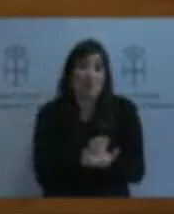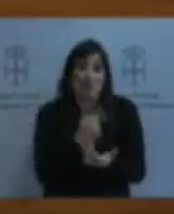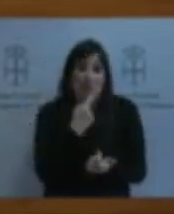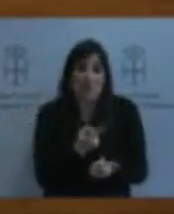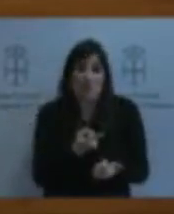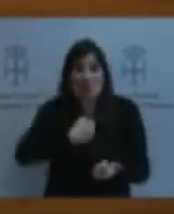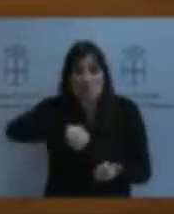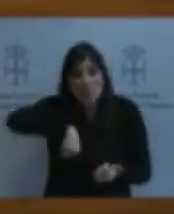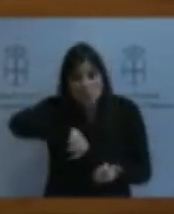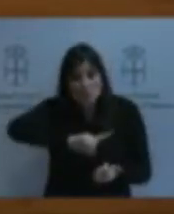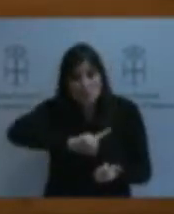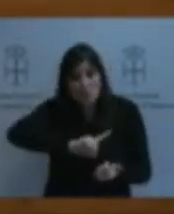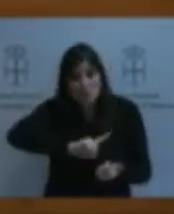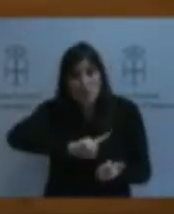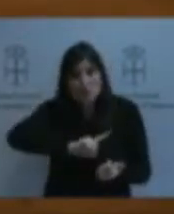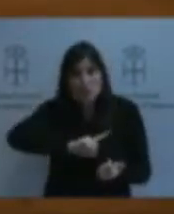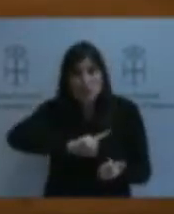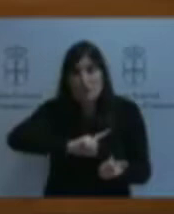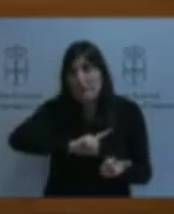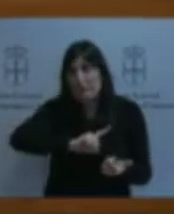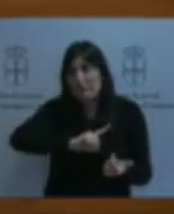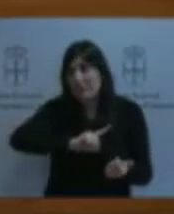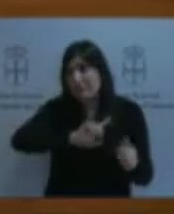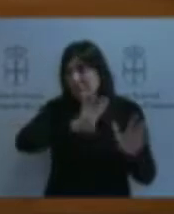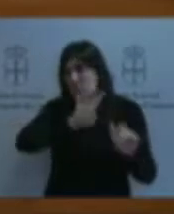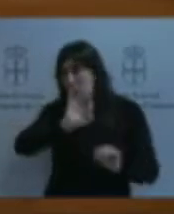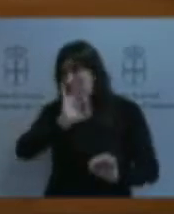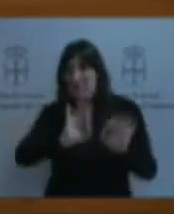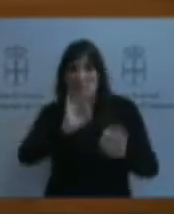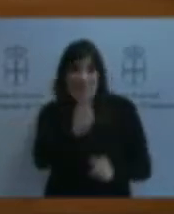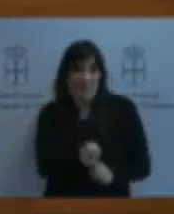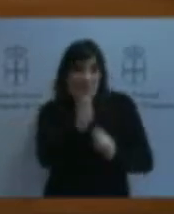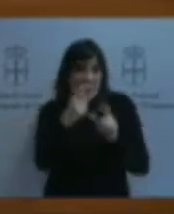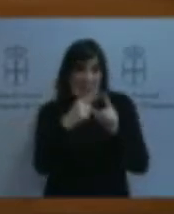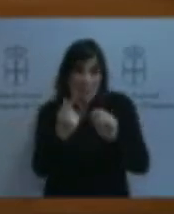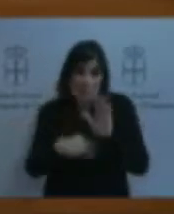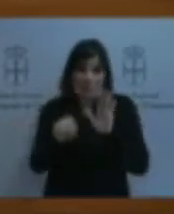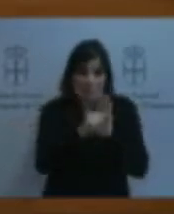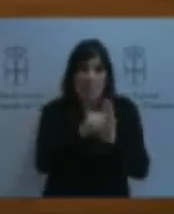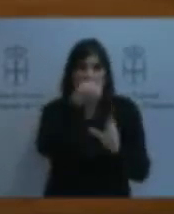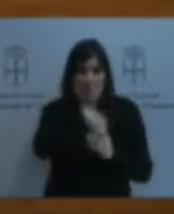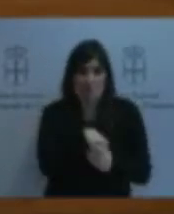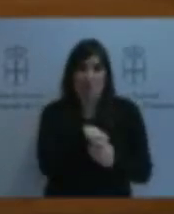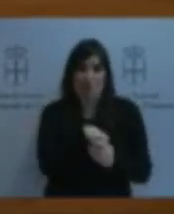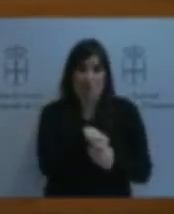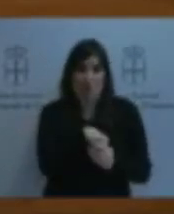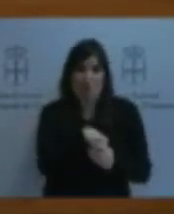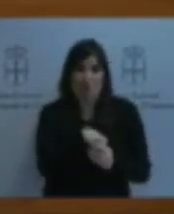el 90% de la pesca asturiana dentro de lo que sería favorecido por esta